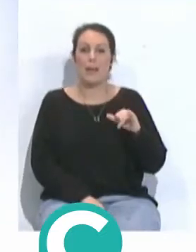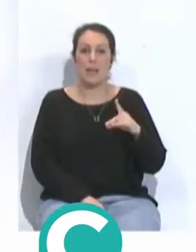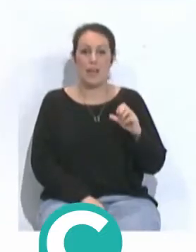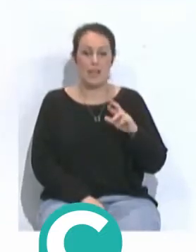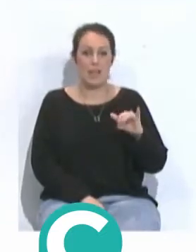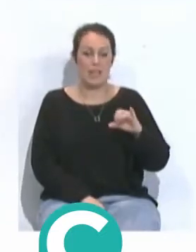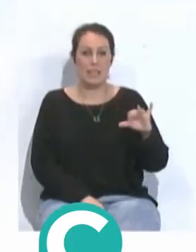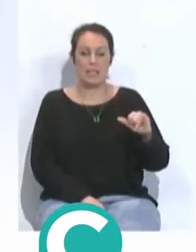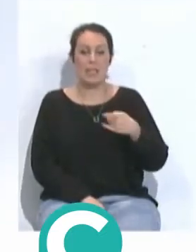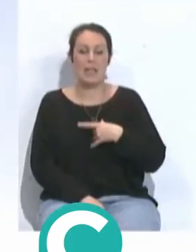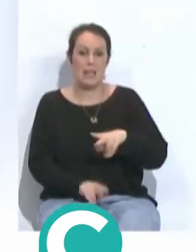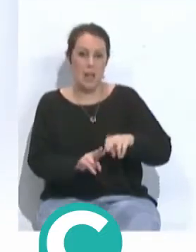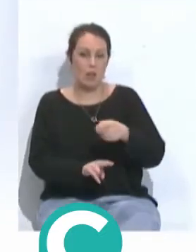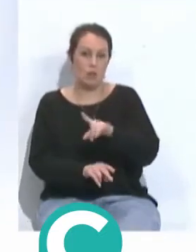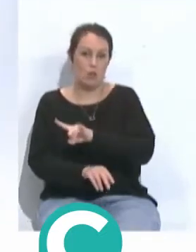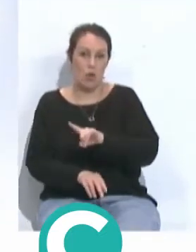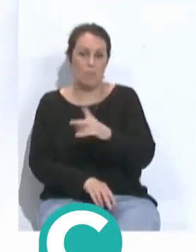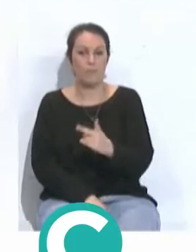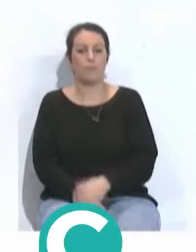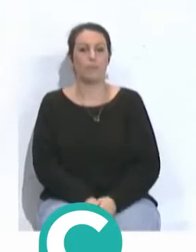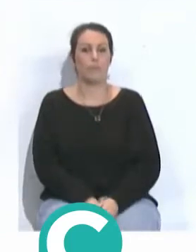Idrisi y arriba Negredo con el Choco Lozano